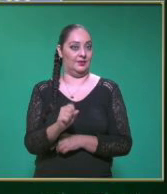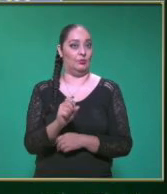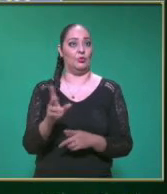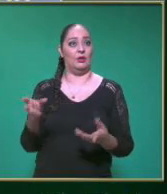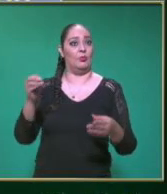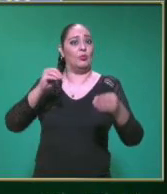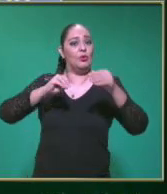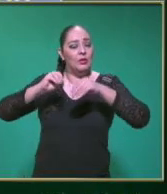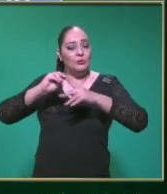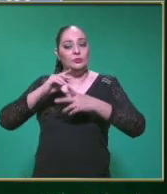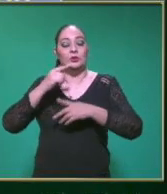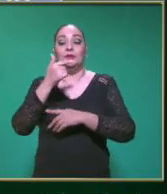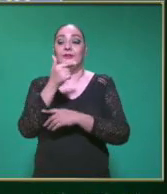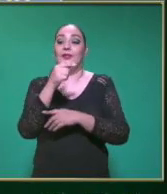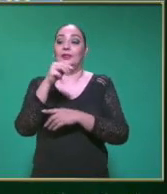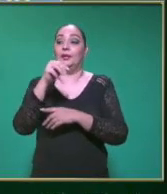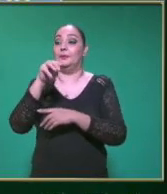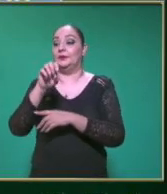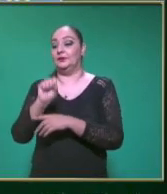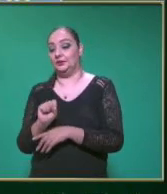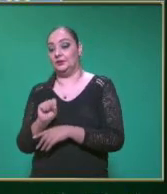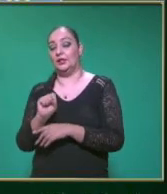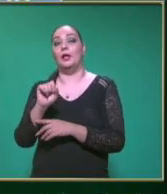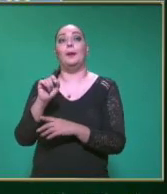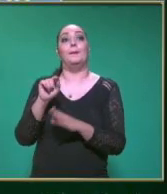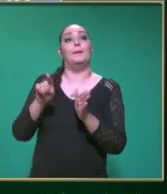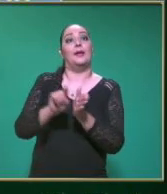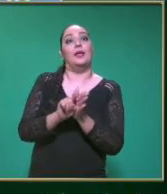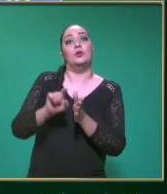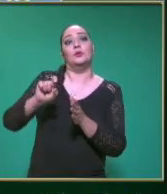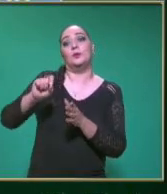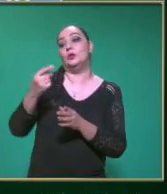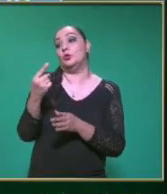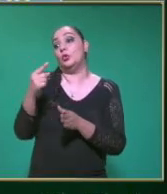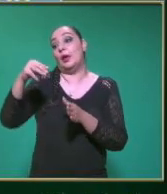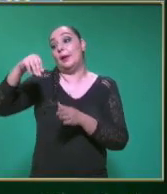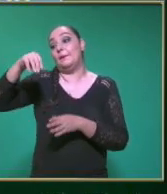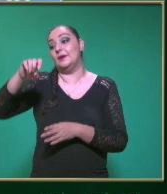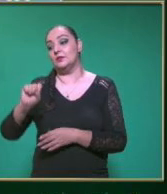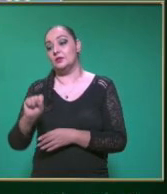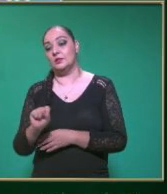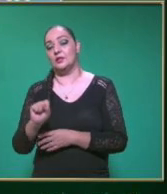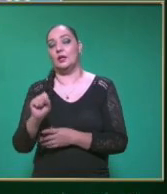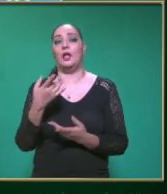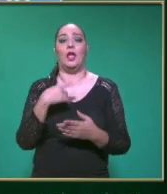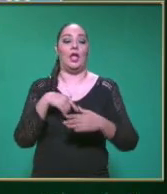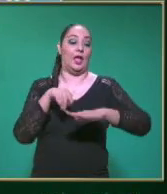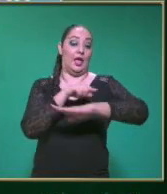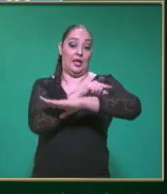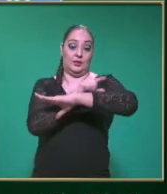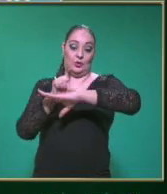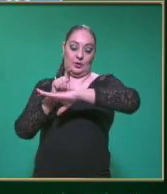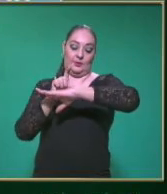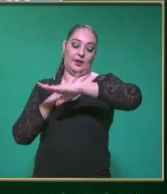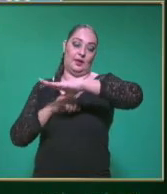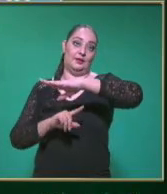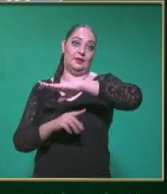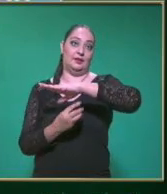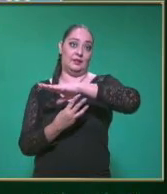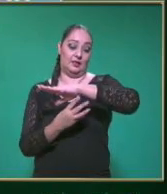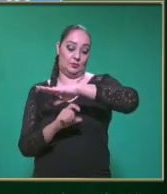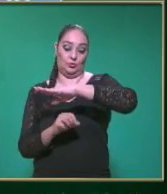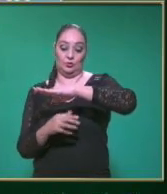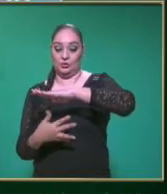7 metros Sobre segundos Menos 21 metros Sobre segundos Entre 3.5 Segundos Que es el tiempo